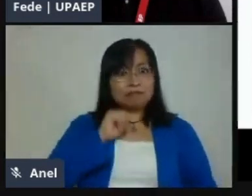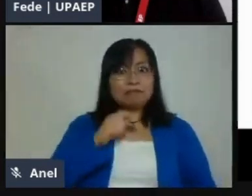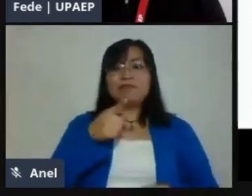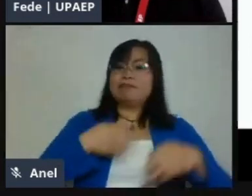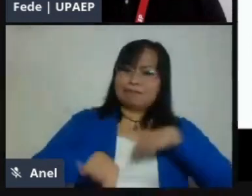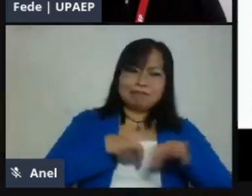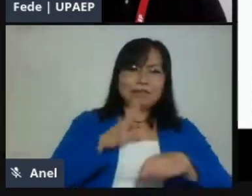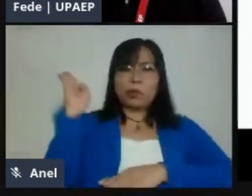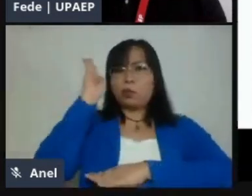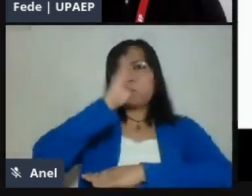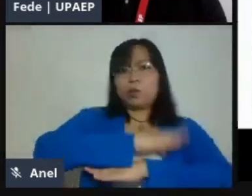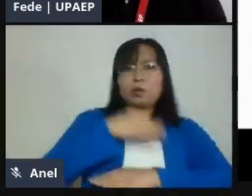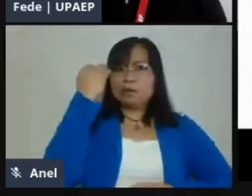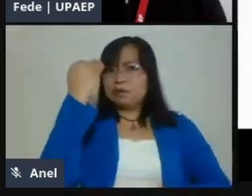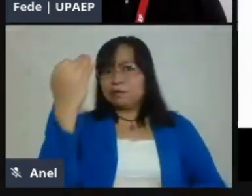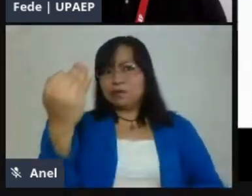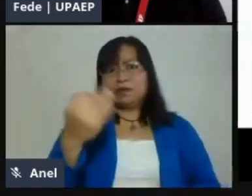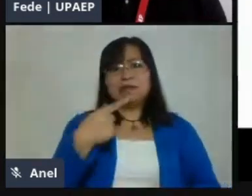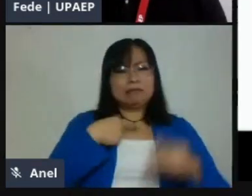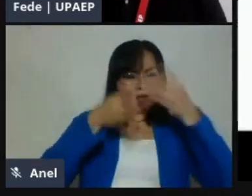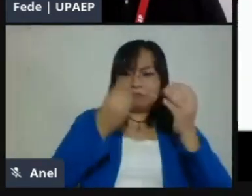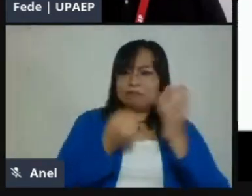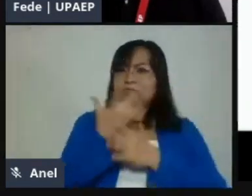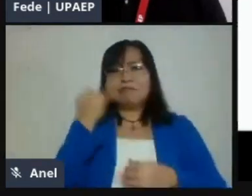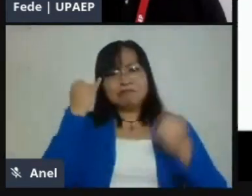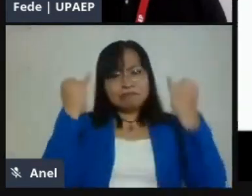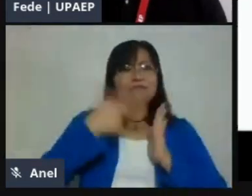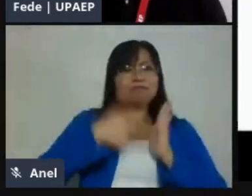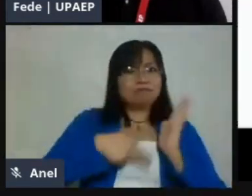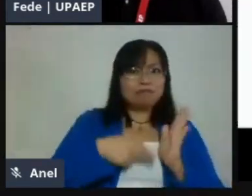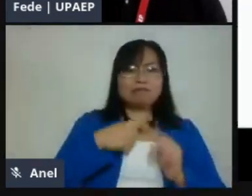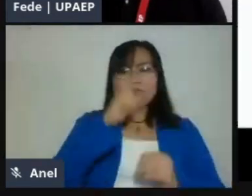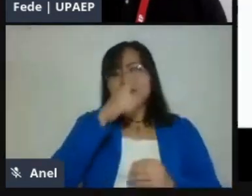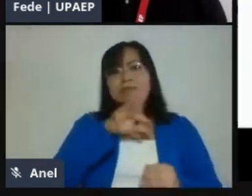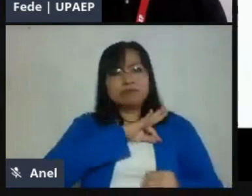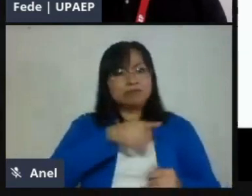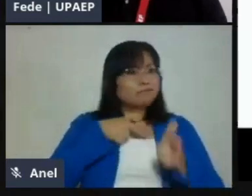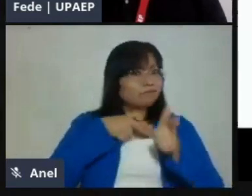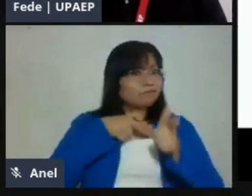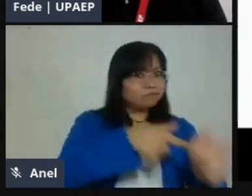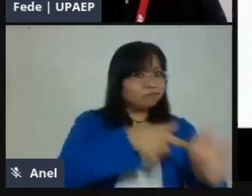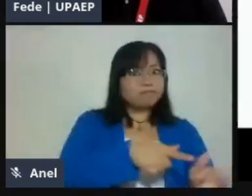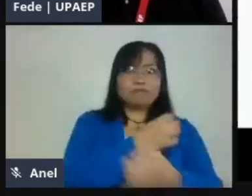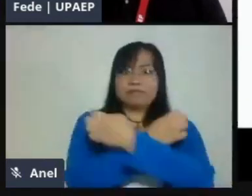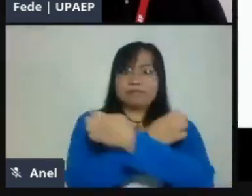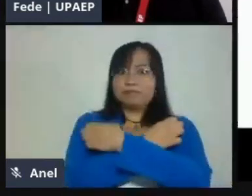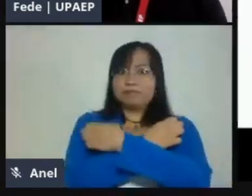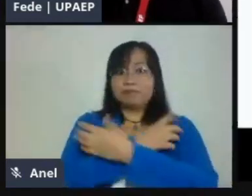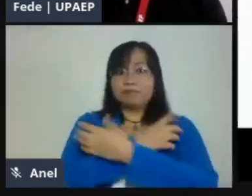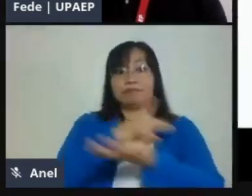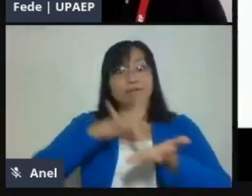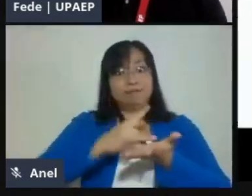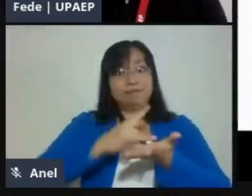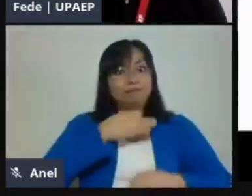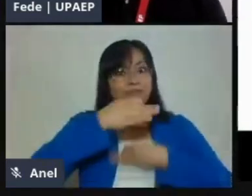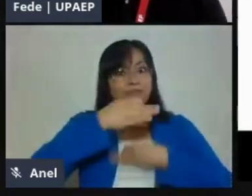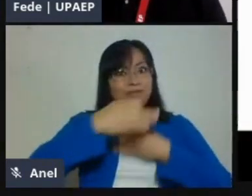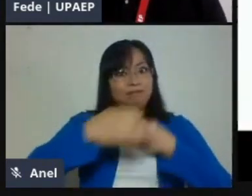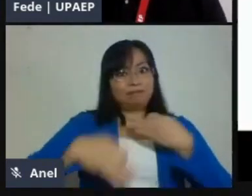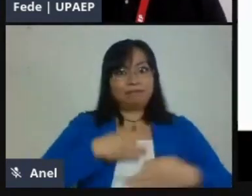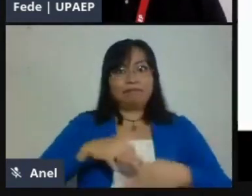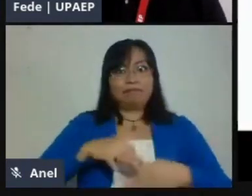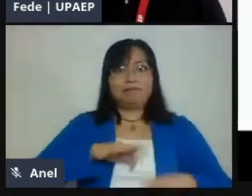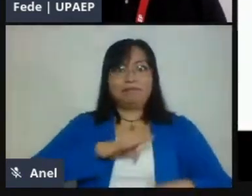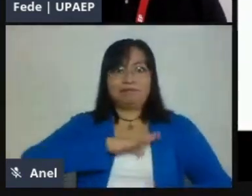aquí intentando aprender cosas nuevas para que la educación siga adelante. Entonces, les agradecemos mucho. Y, pues, como les